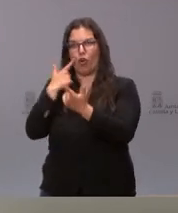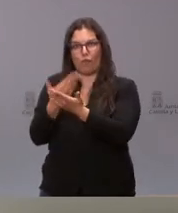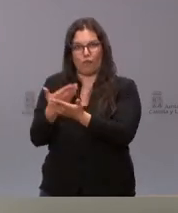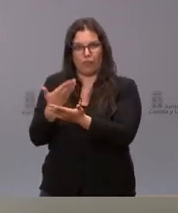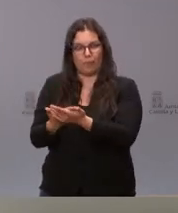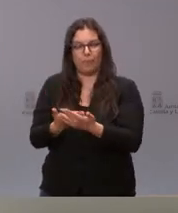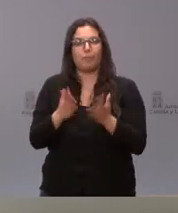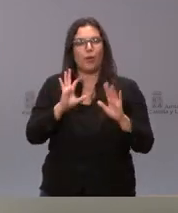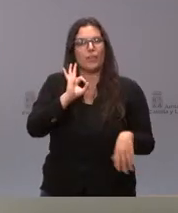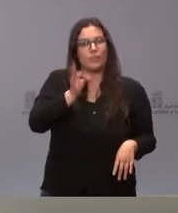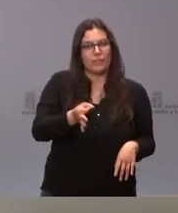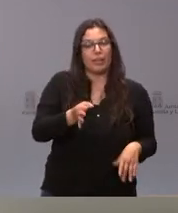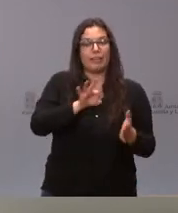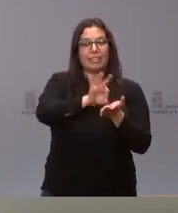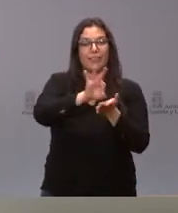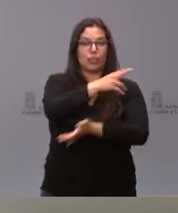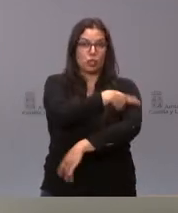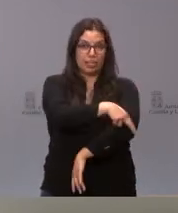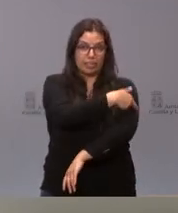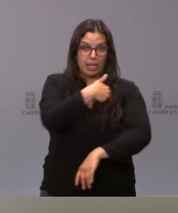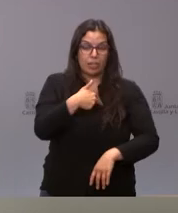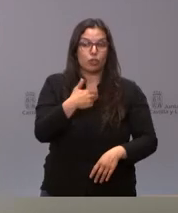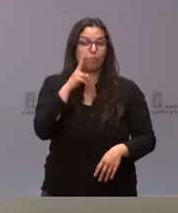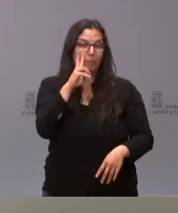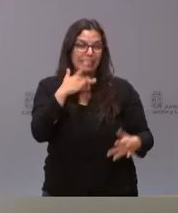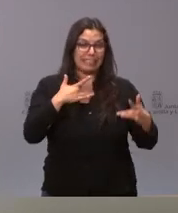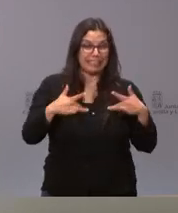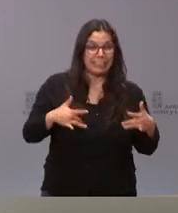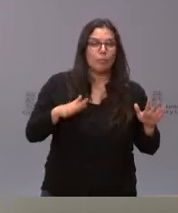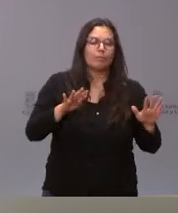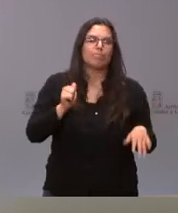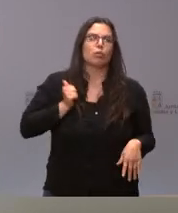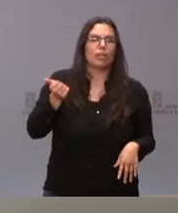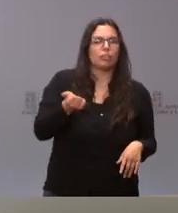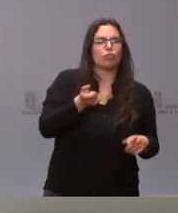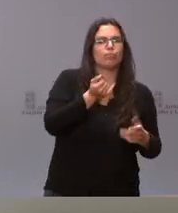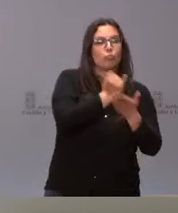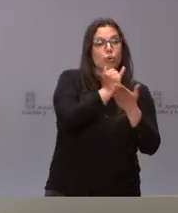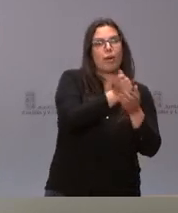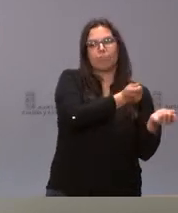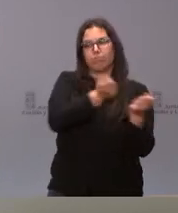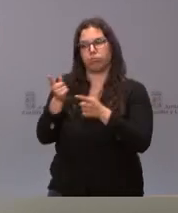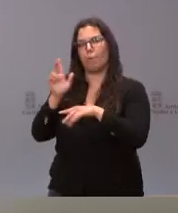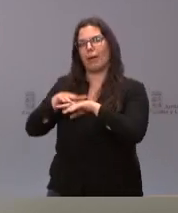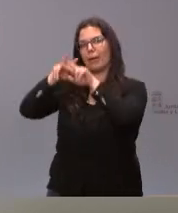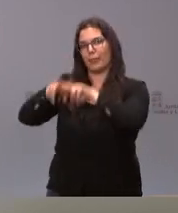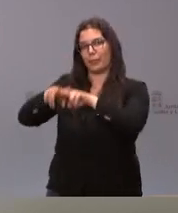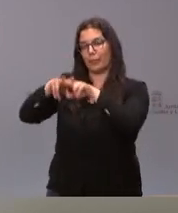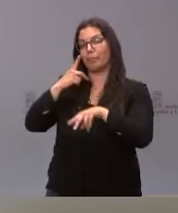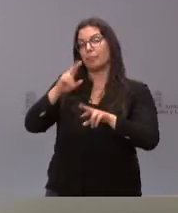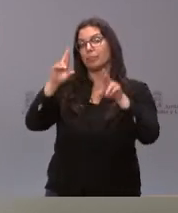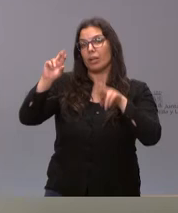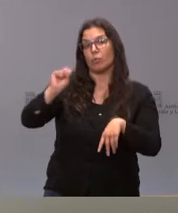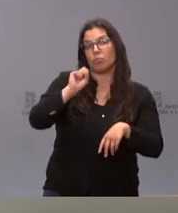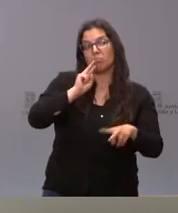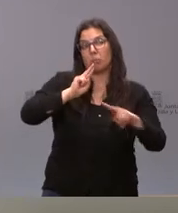que es verdad que por parte de los servicios sanitarios y ante los síntomas se han decidido enviar estas muestras esperamos que la respuesta la podamos obtener